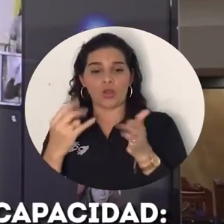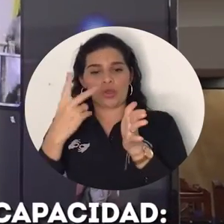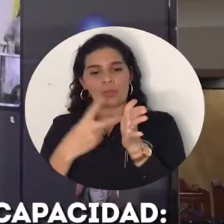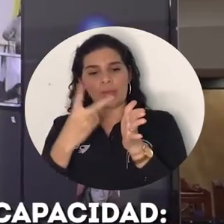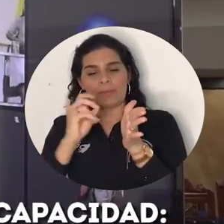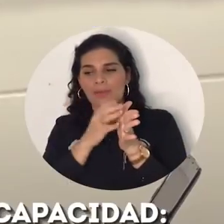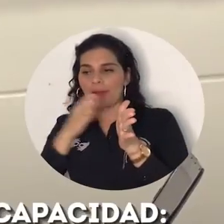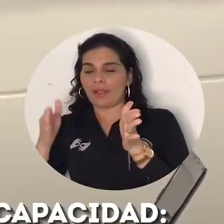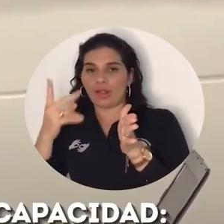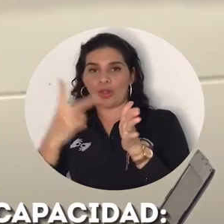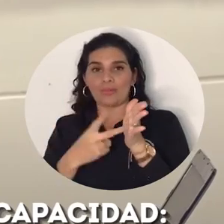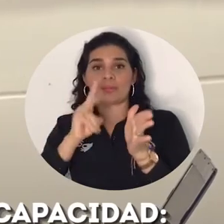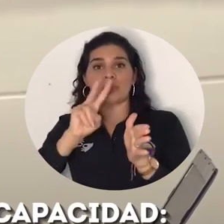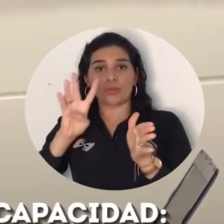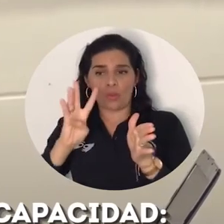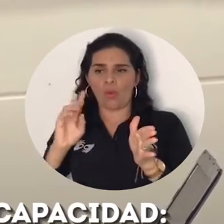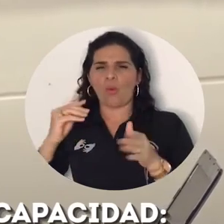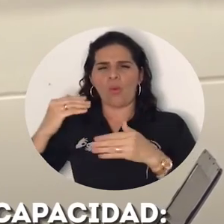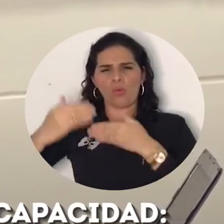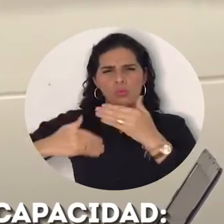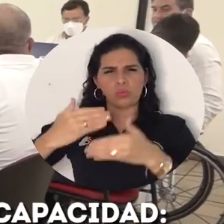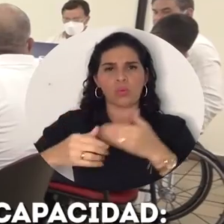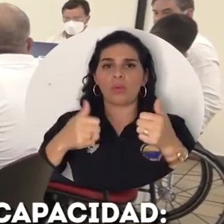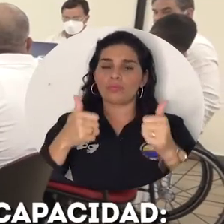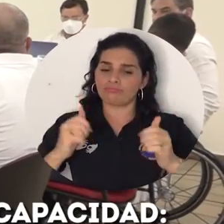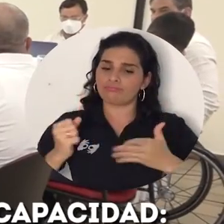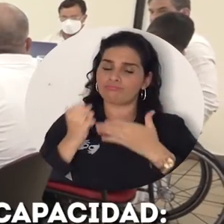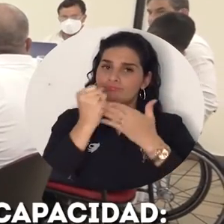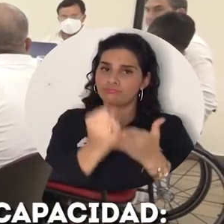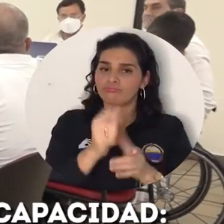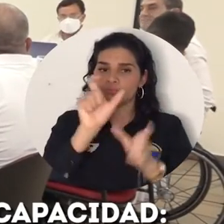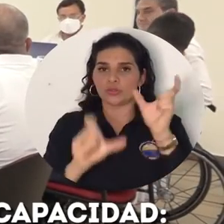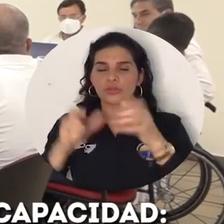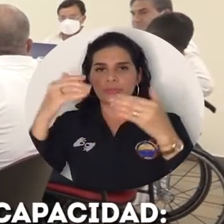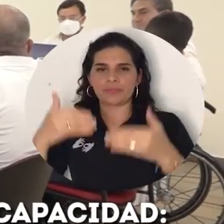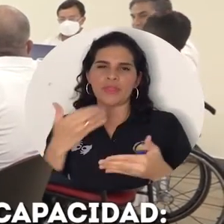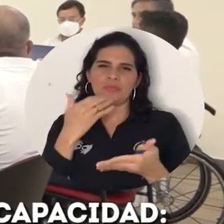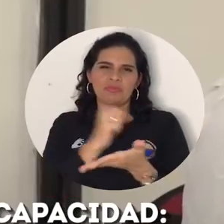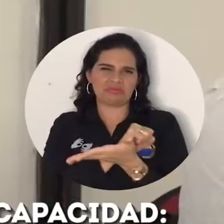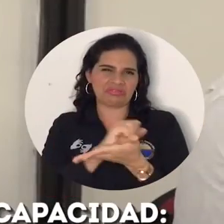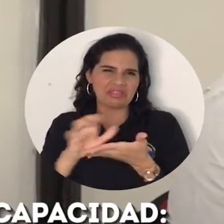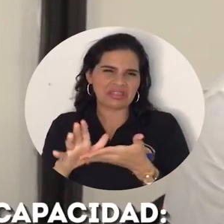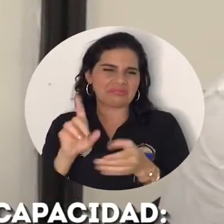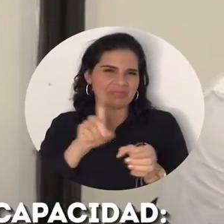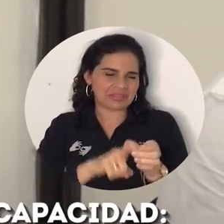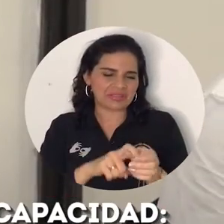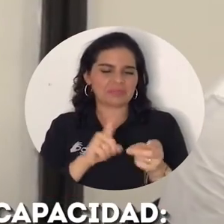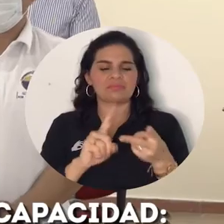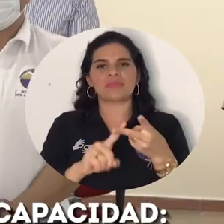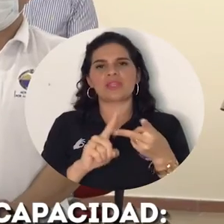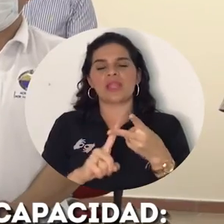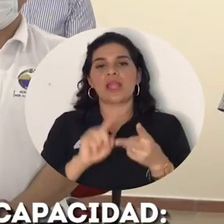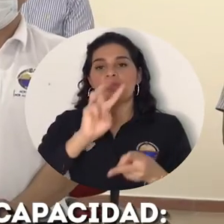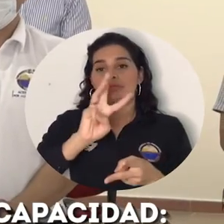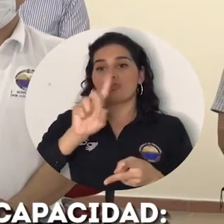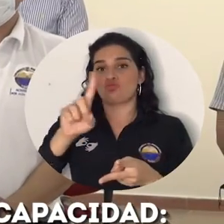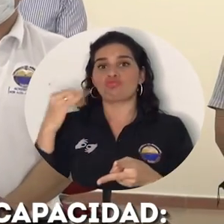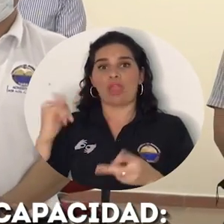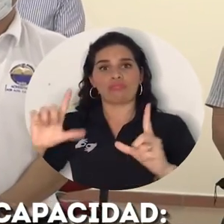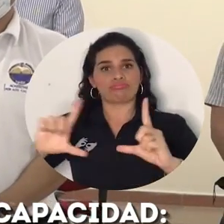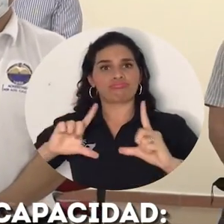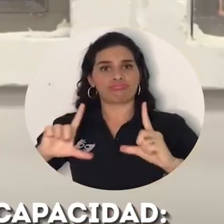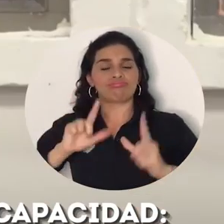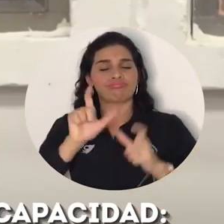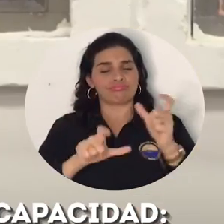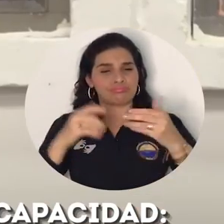-2024 ha logrado importantes avances a favor de las personas con discapacidad como exoneración de matrículas, 31 profesionales